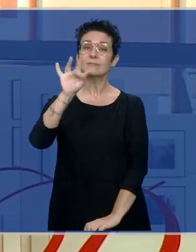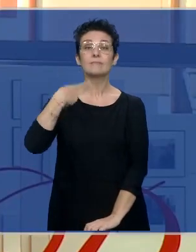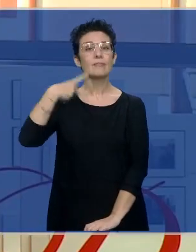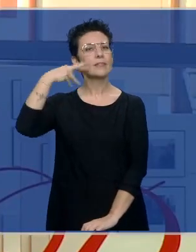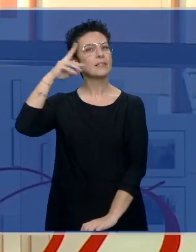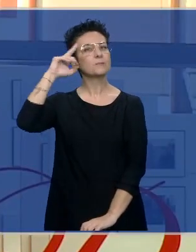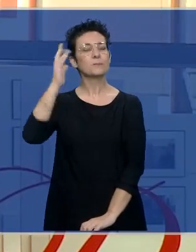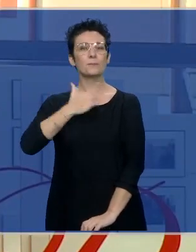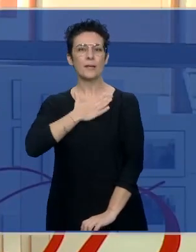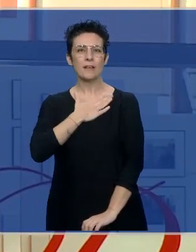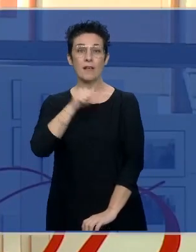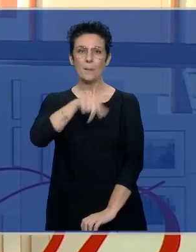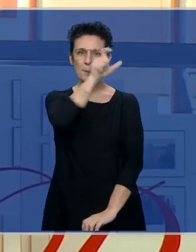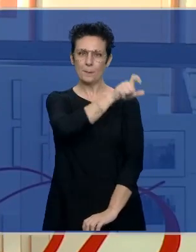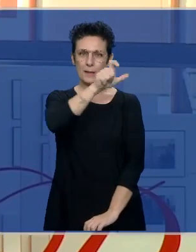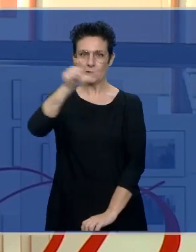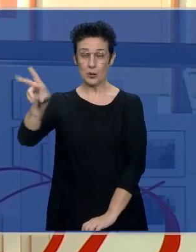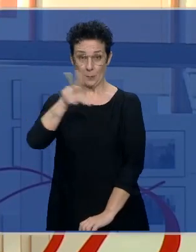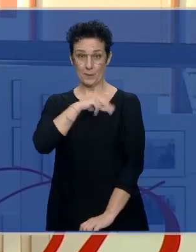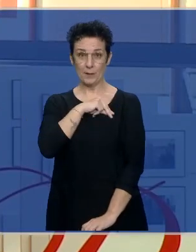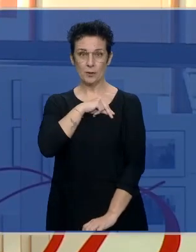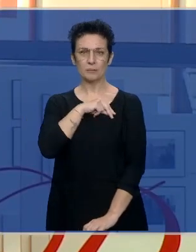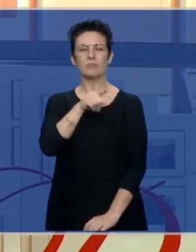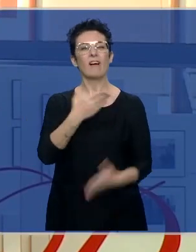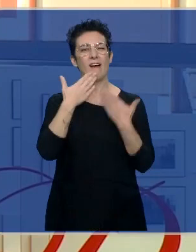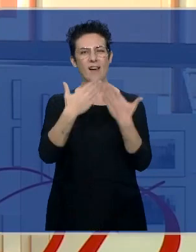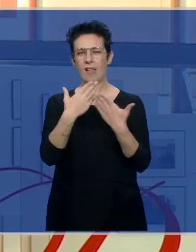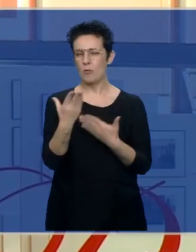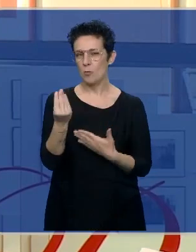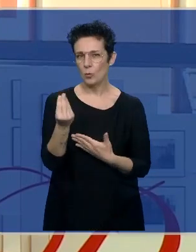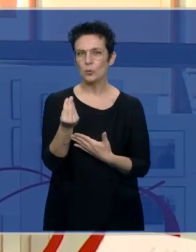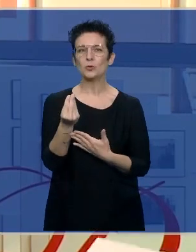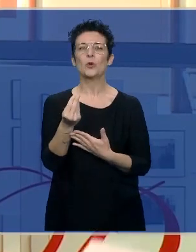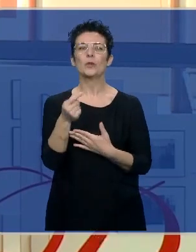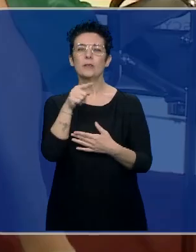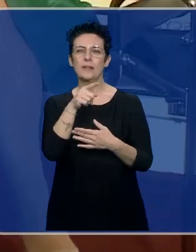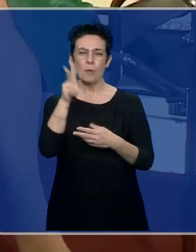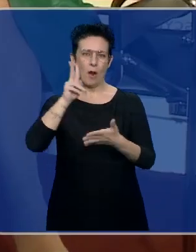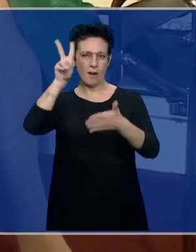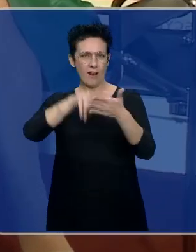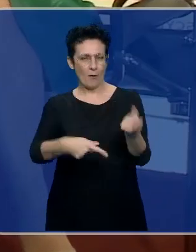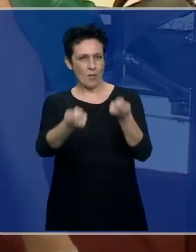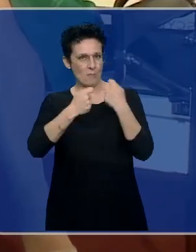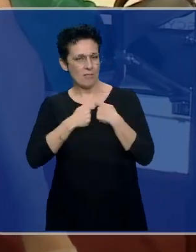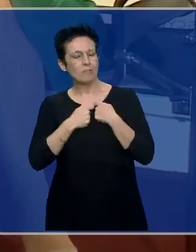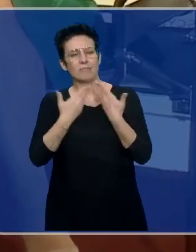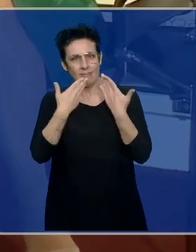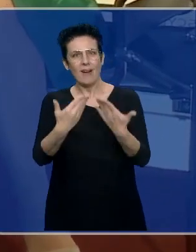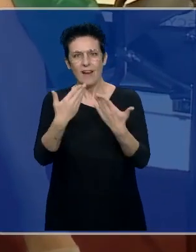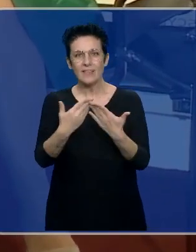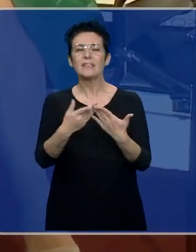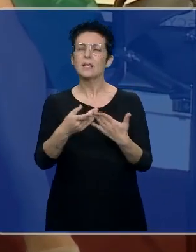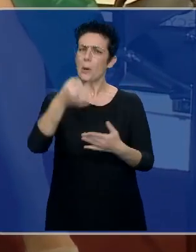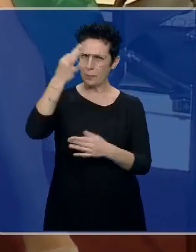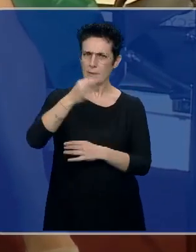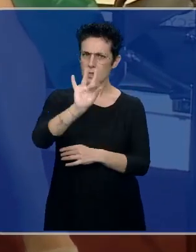es que estas personas, los premiados, lo agradecen muchísimo, agradecen ese reconocimiento. Es cierto que los